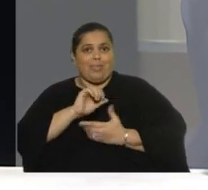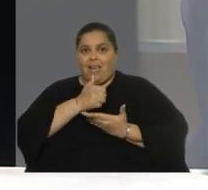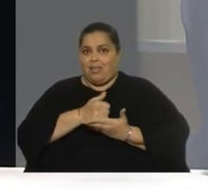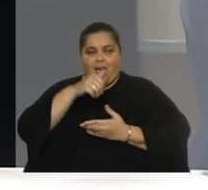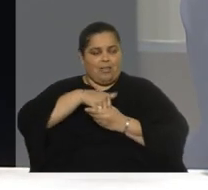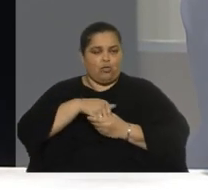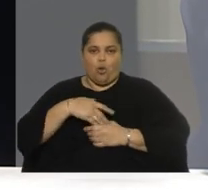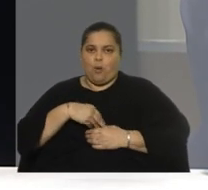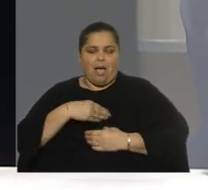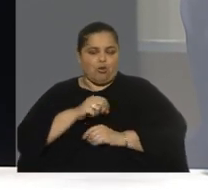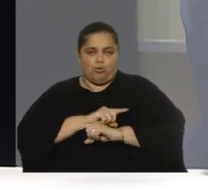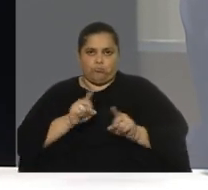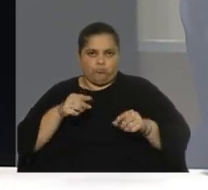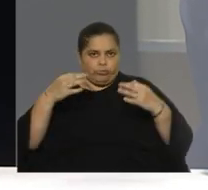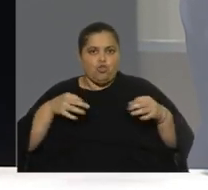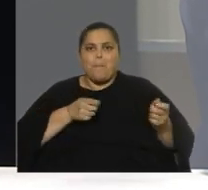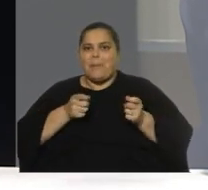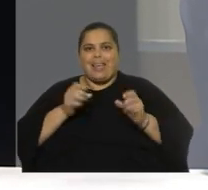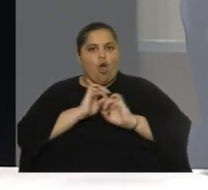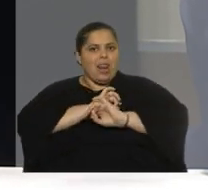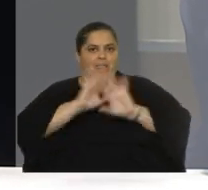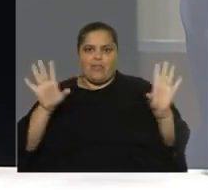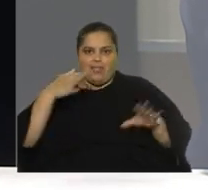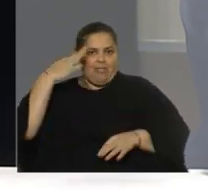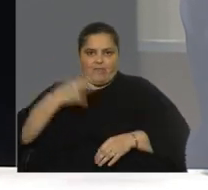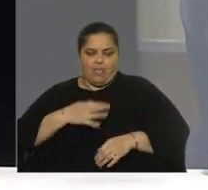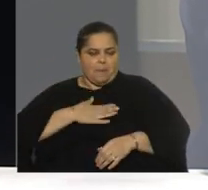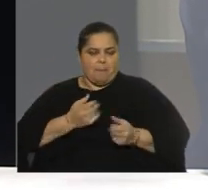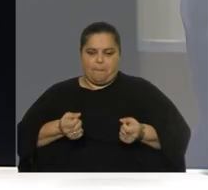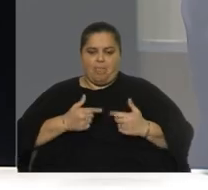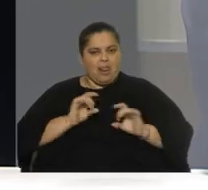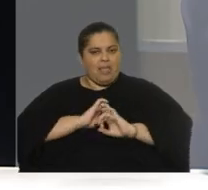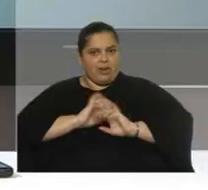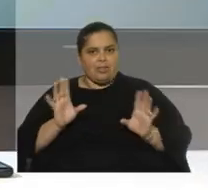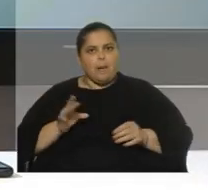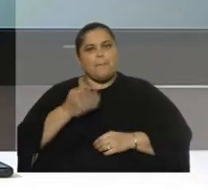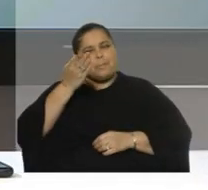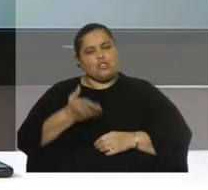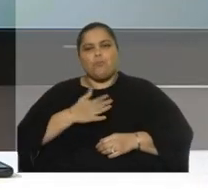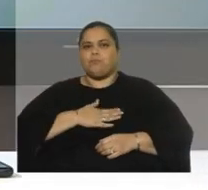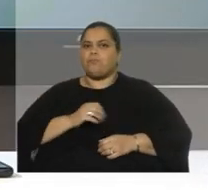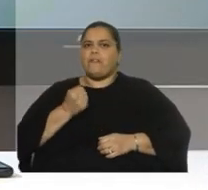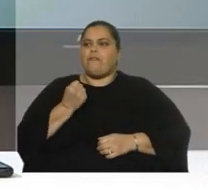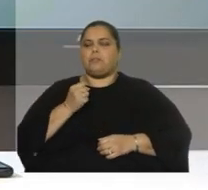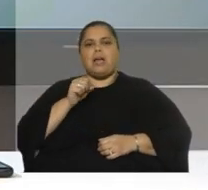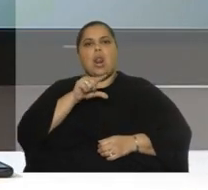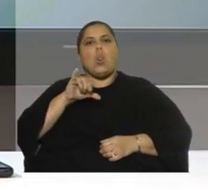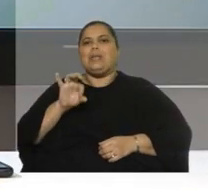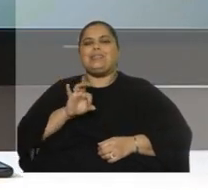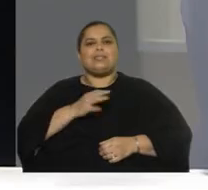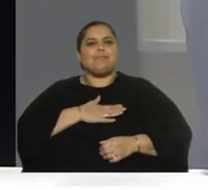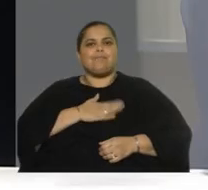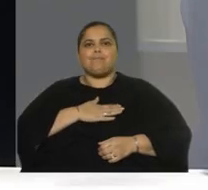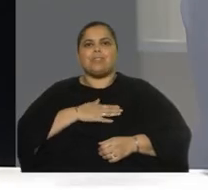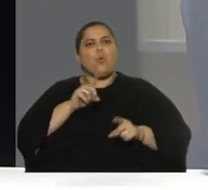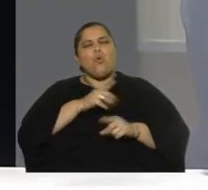me manejo con total libertad de verdad me dejan usted es Luisista no Blanca ¿no? no, yo no